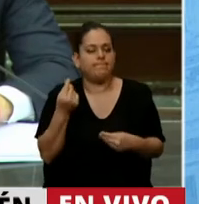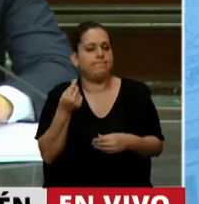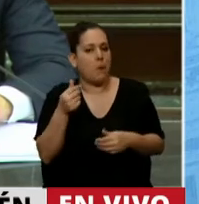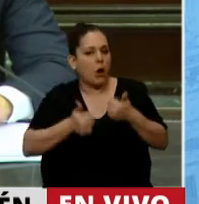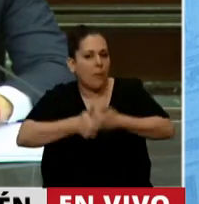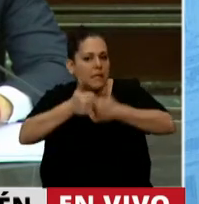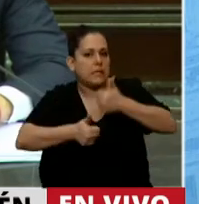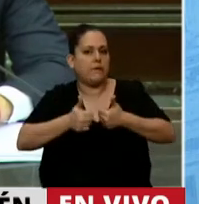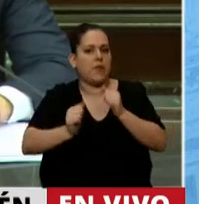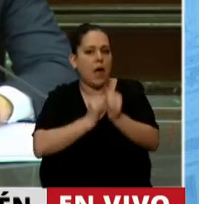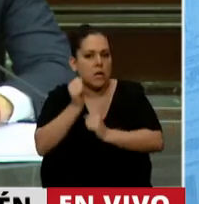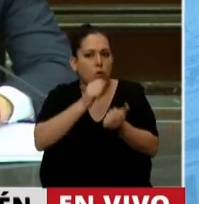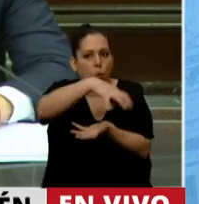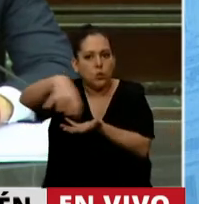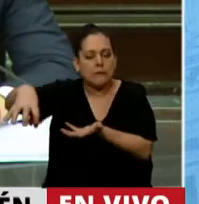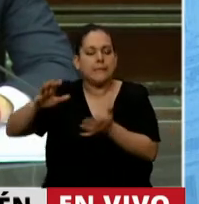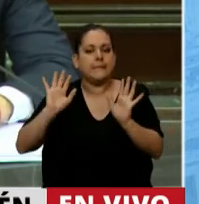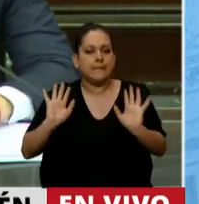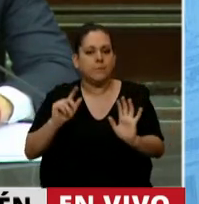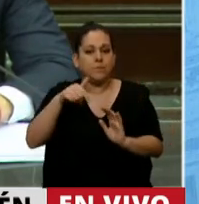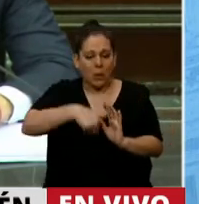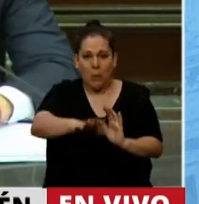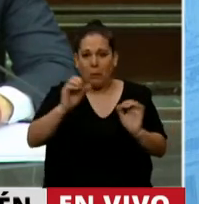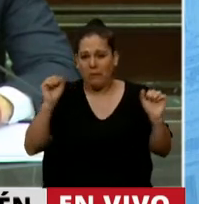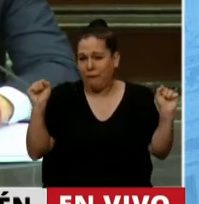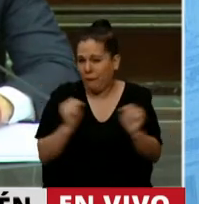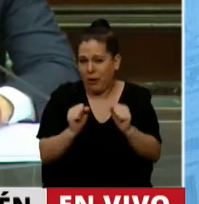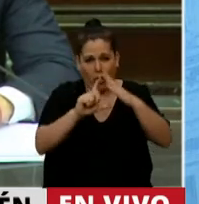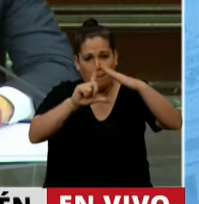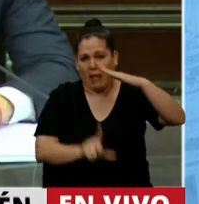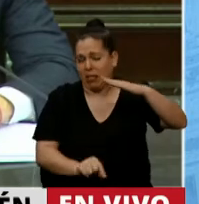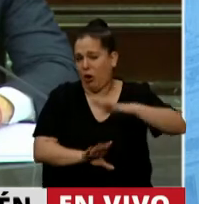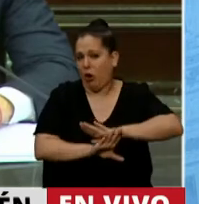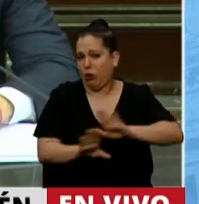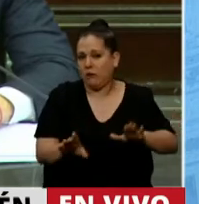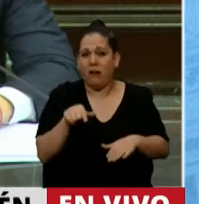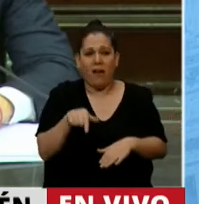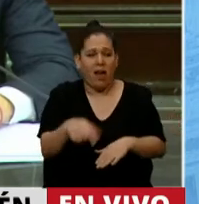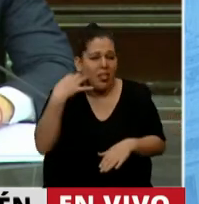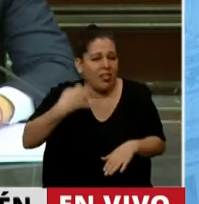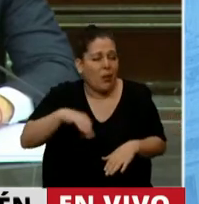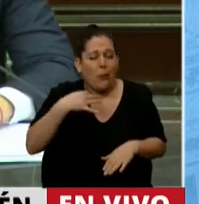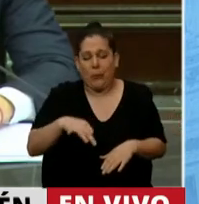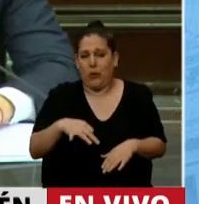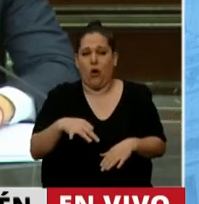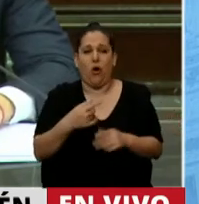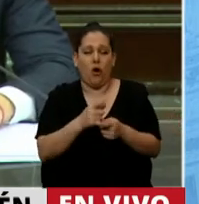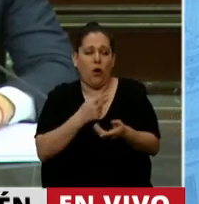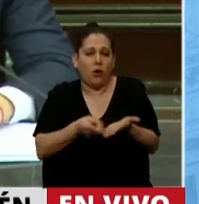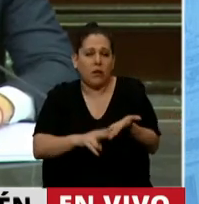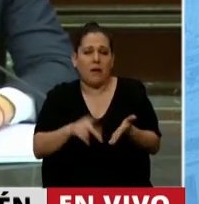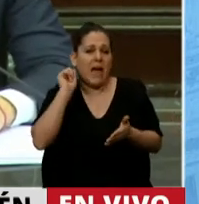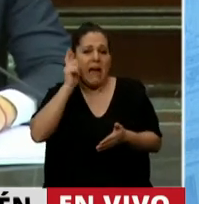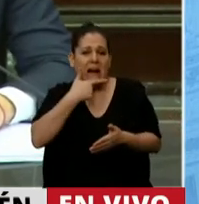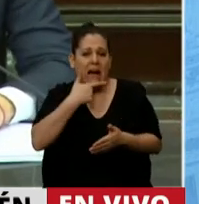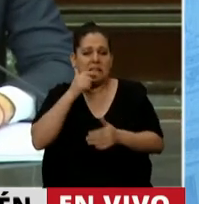competitividad de nuestra industria. Con la ola de frío de la Patagonia, se tuvo que restringir el envío de